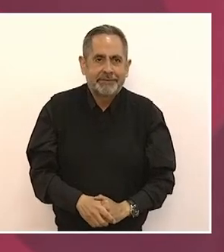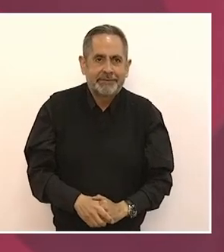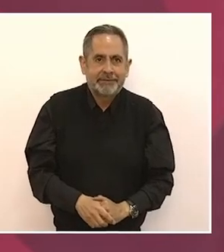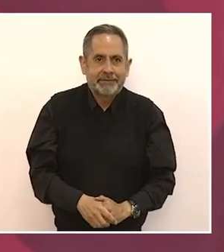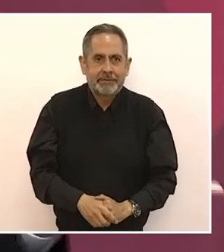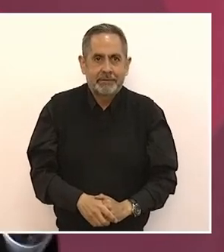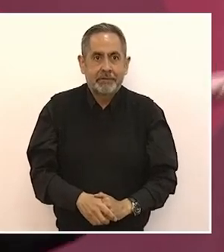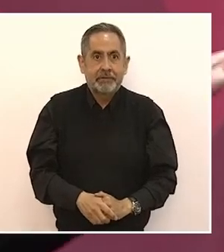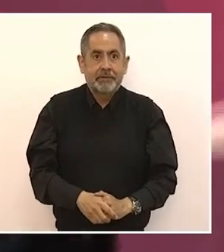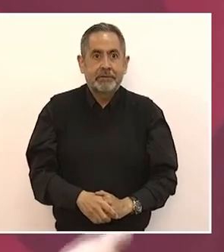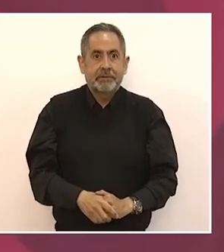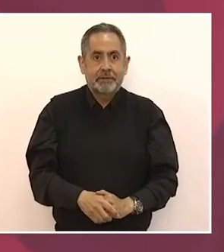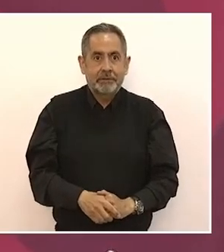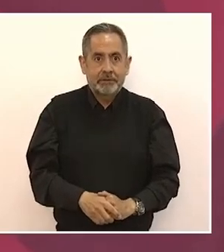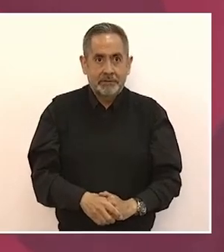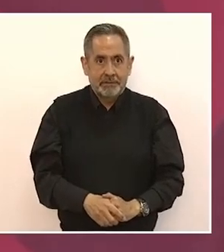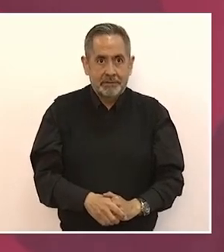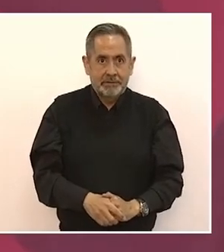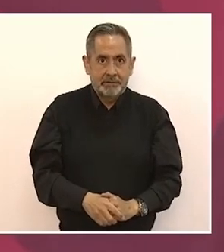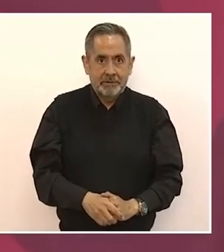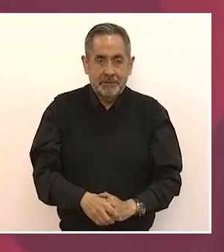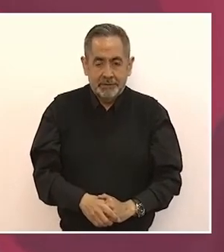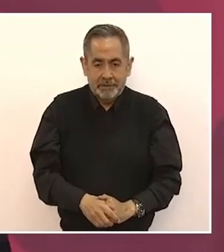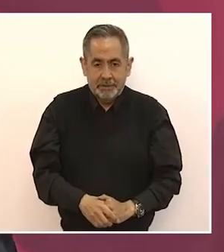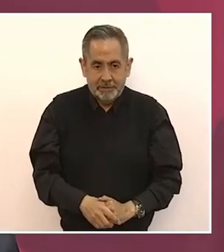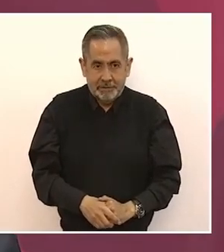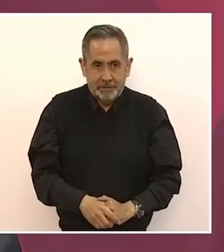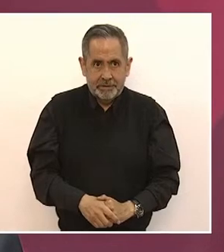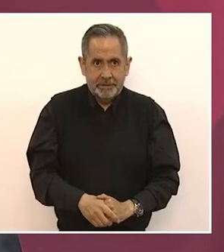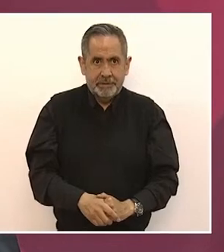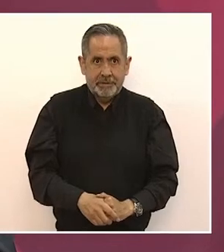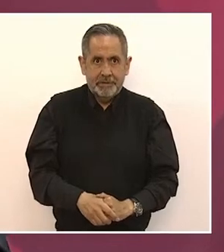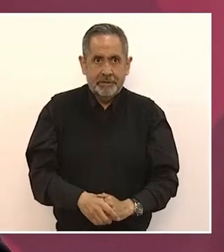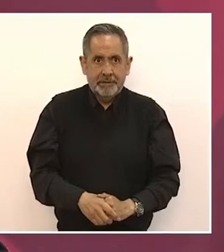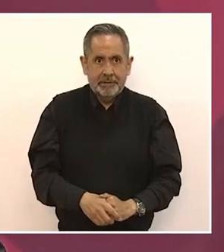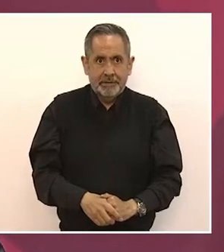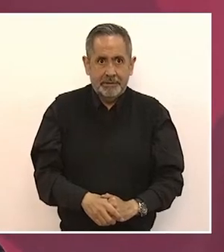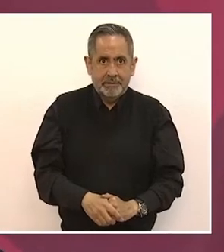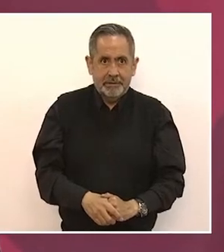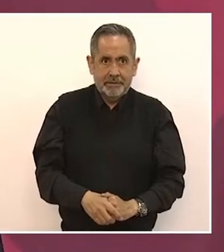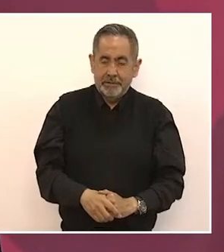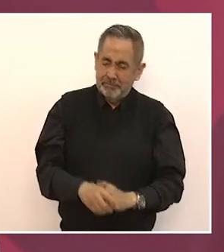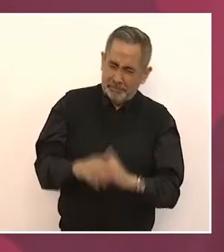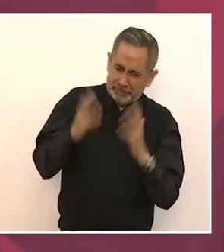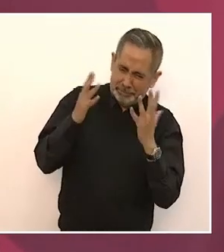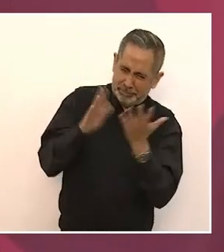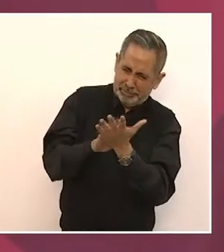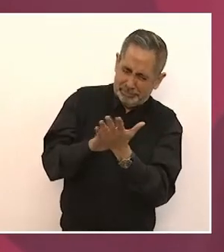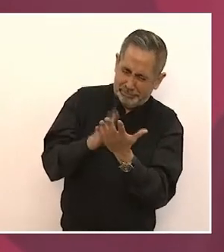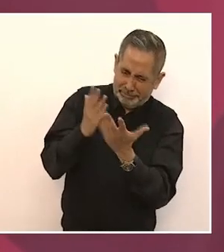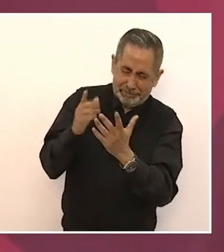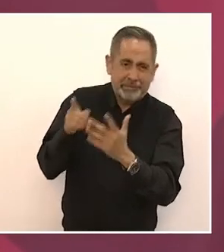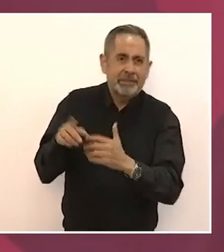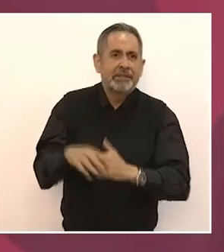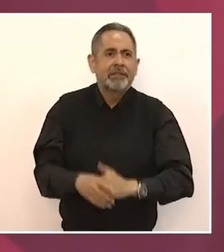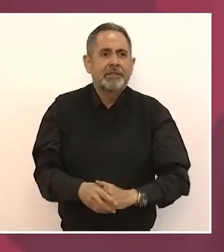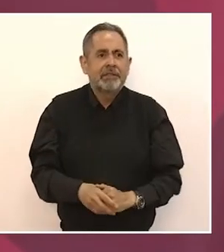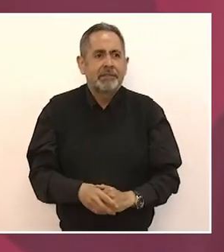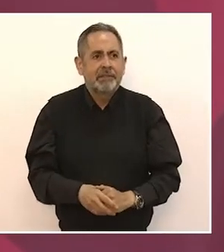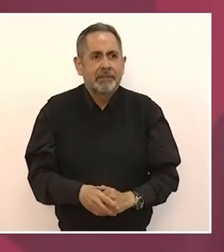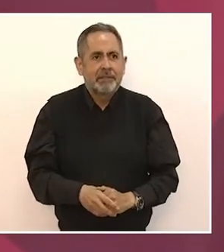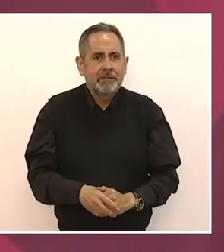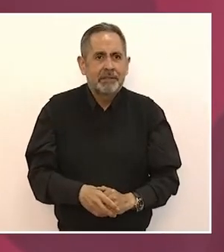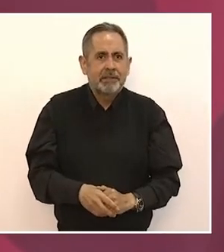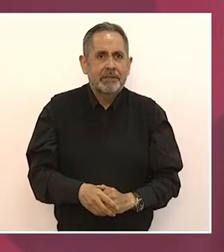Ya no es halago ni mucho